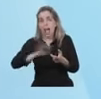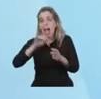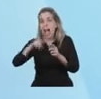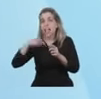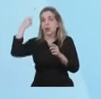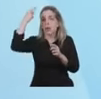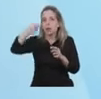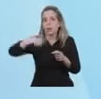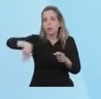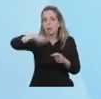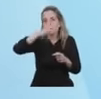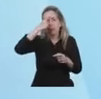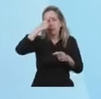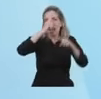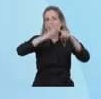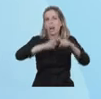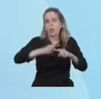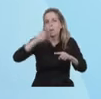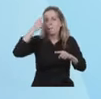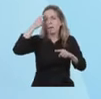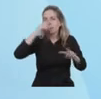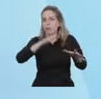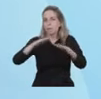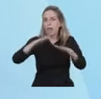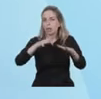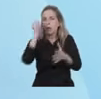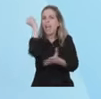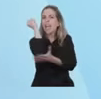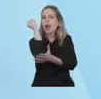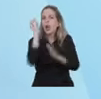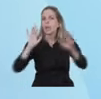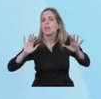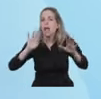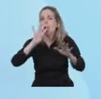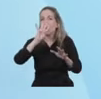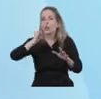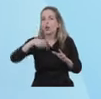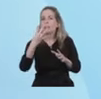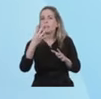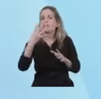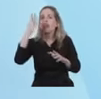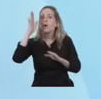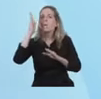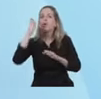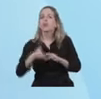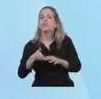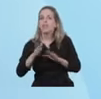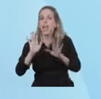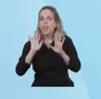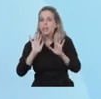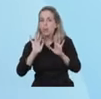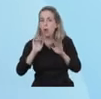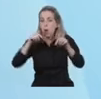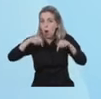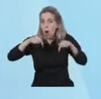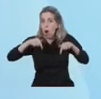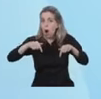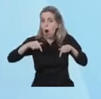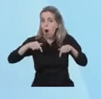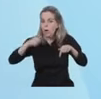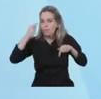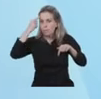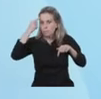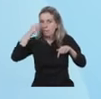calculamos que va a crecer alrededor del 4,5%. Hoy mismo estamos